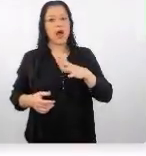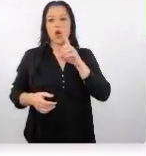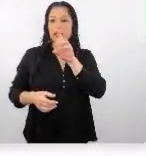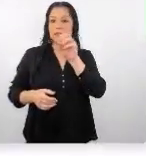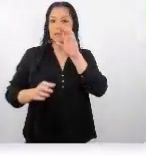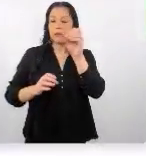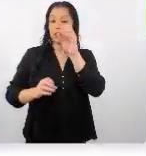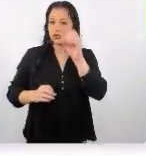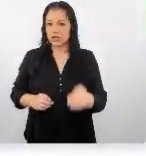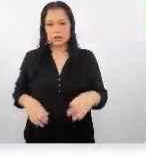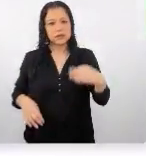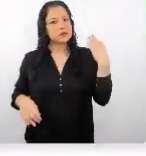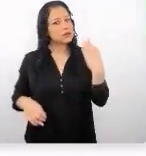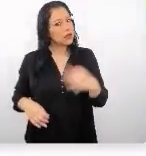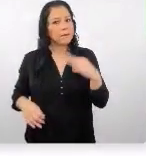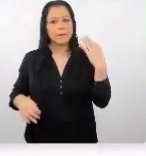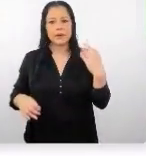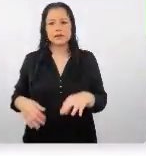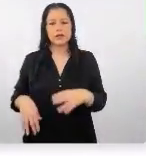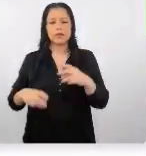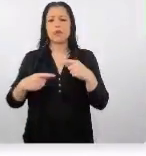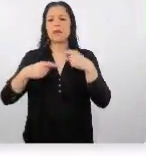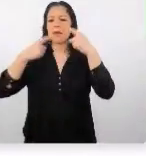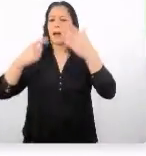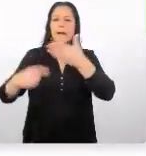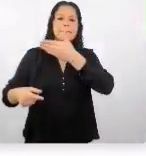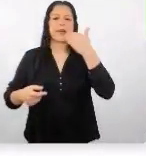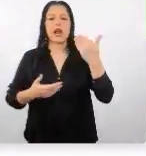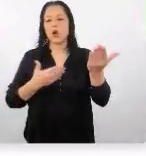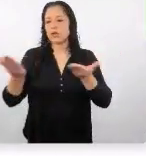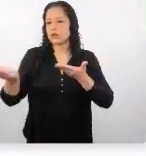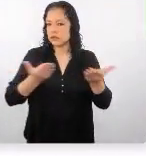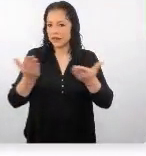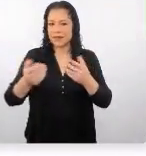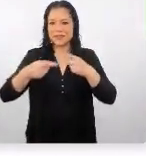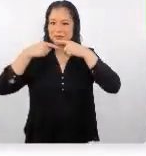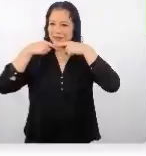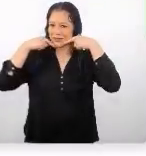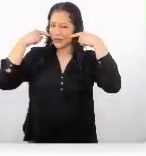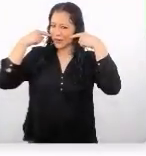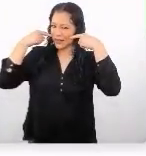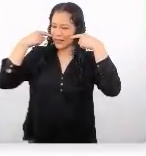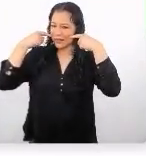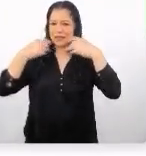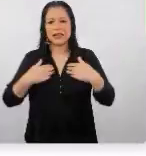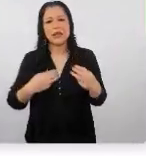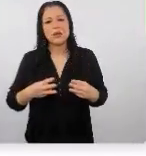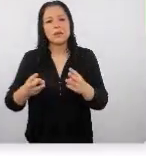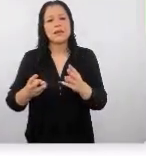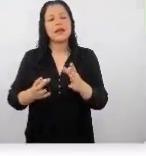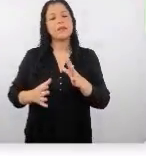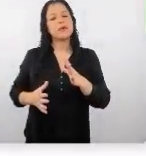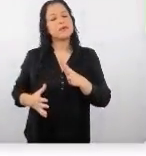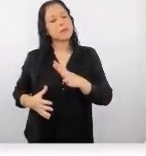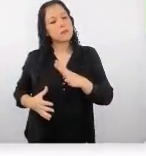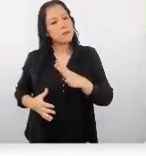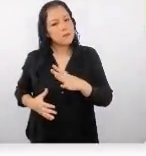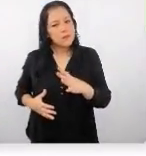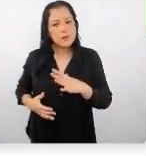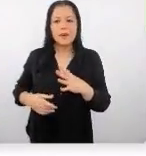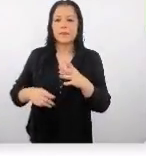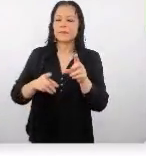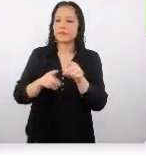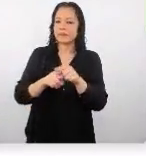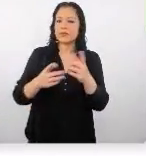siempre van a estar dando el mejor servicio una sonrisa tienen una manera muy delicada de también